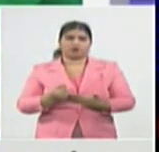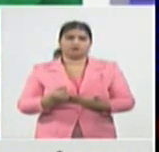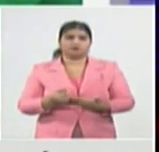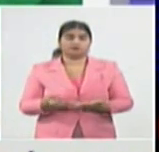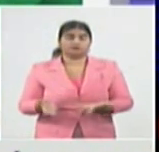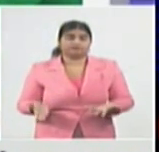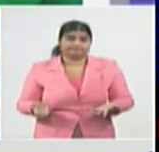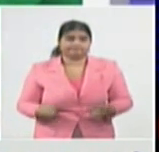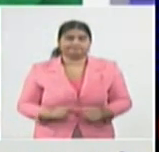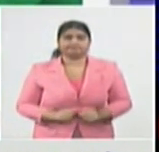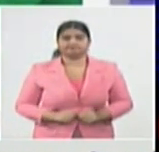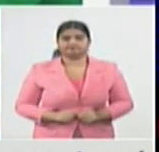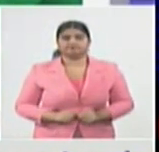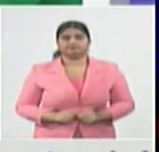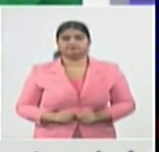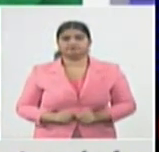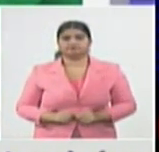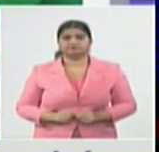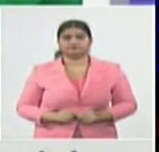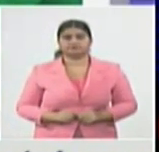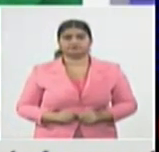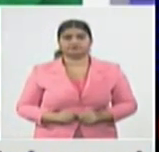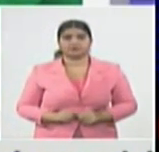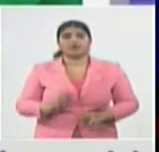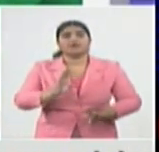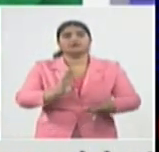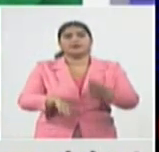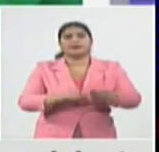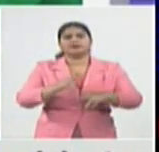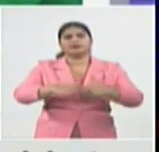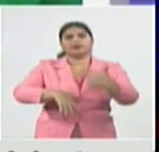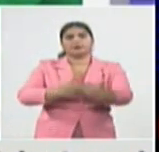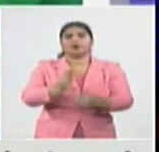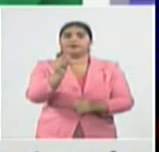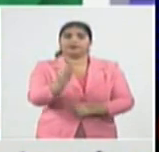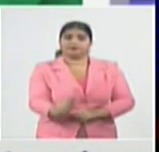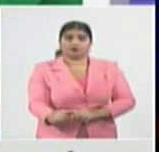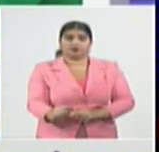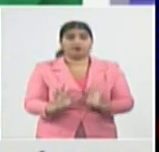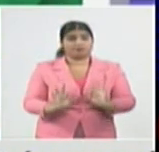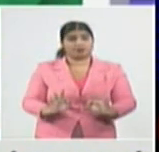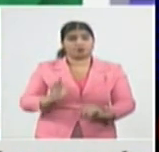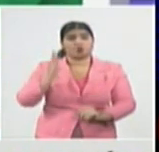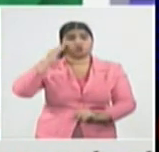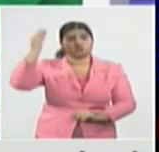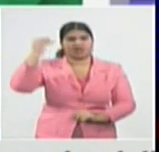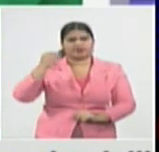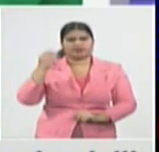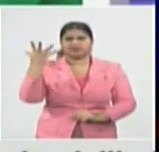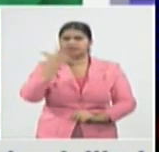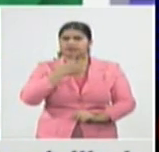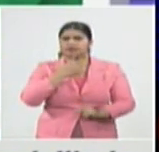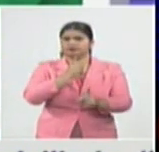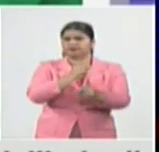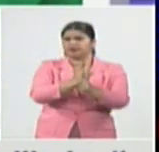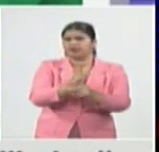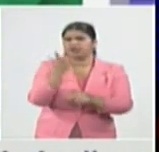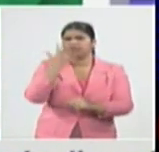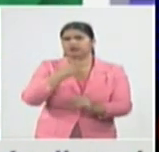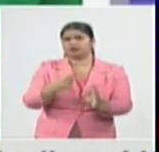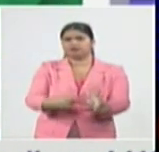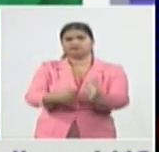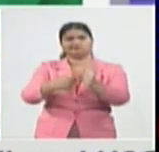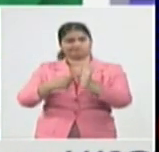bien decía la necesidad que se está presentando por eso es importante saber con quién cuento saber también que ese apoyo que estoy recibiendo sea un apoyo